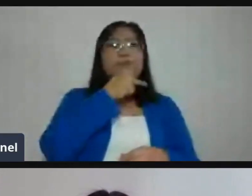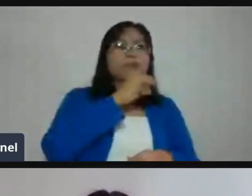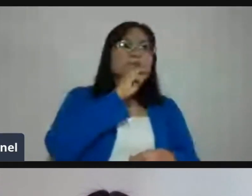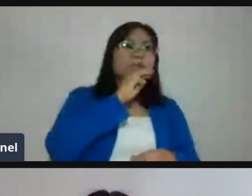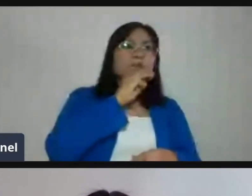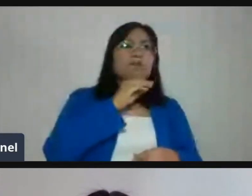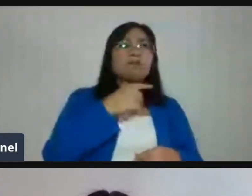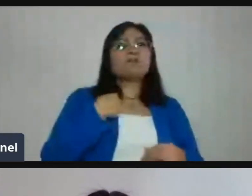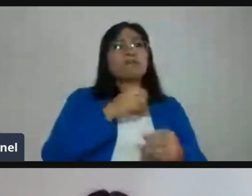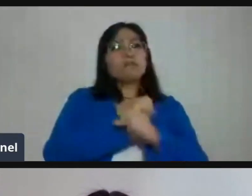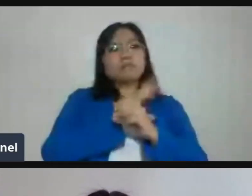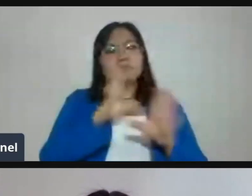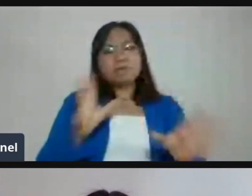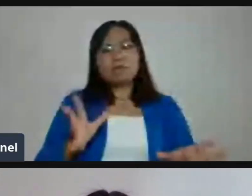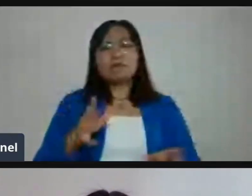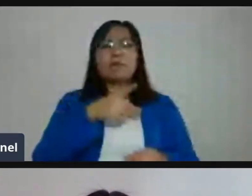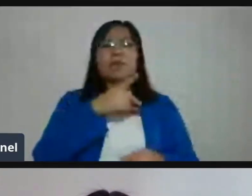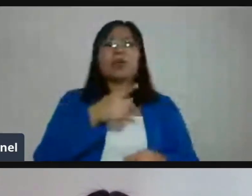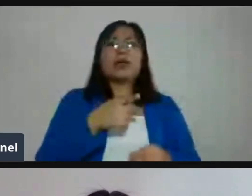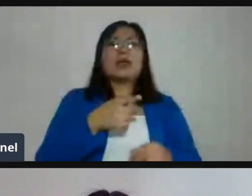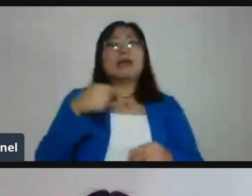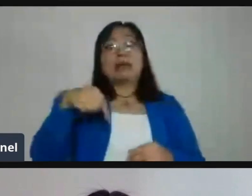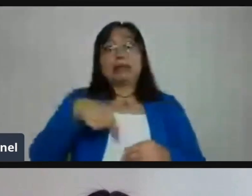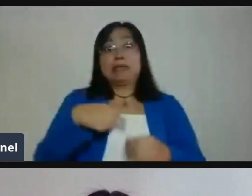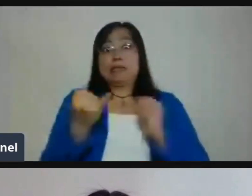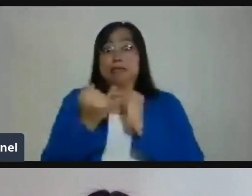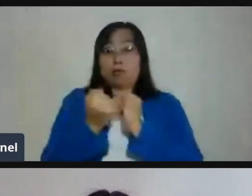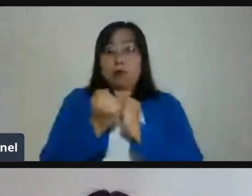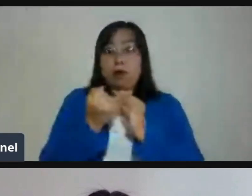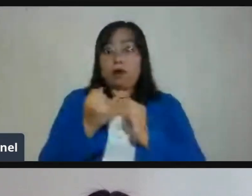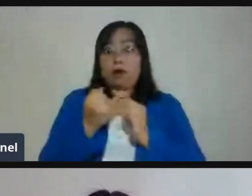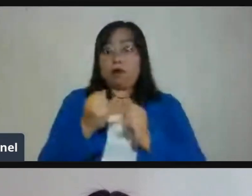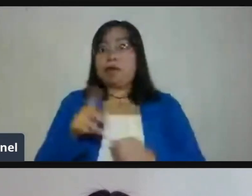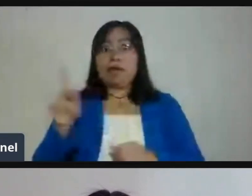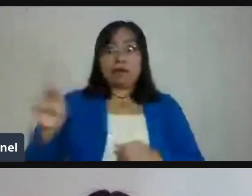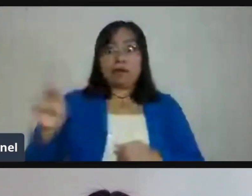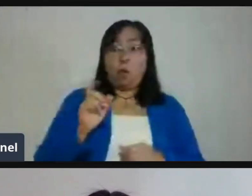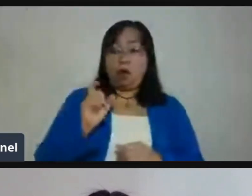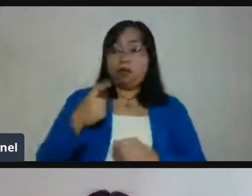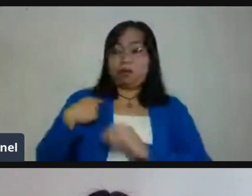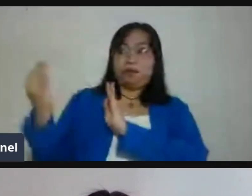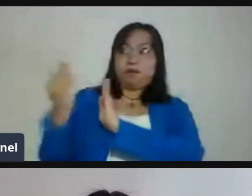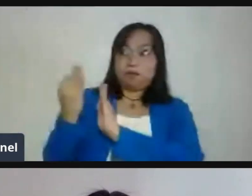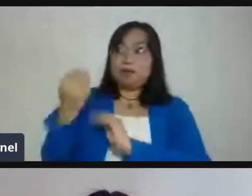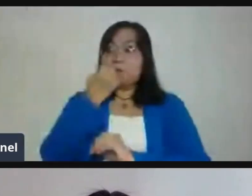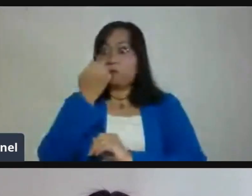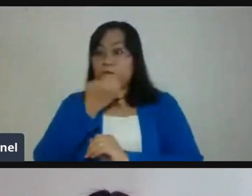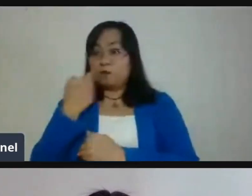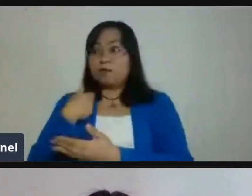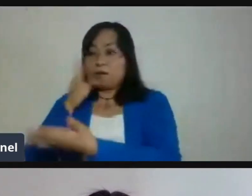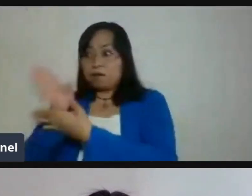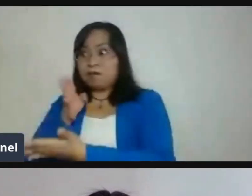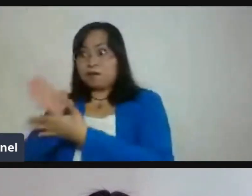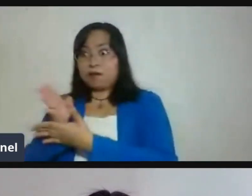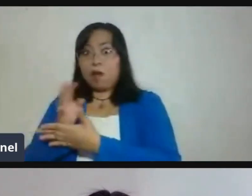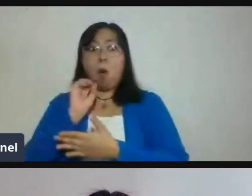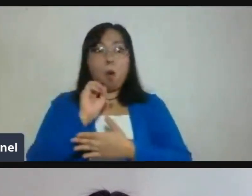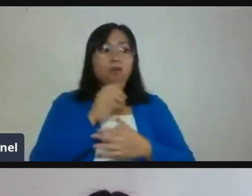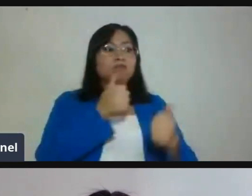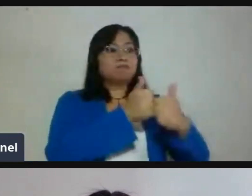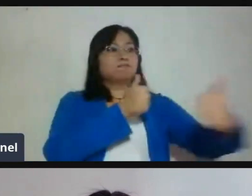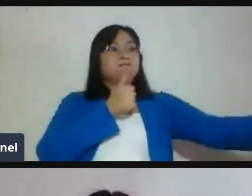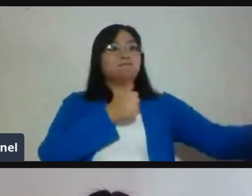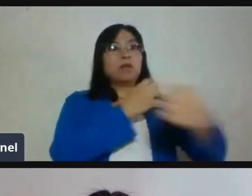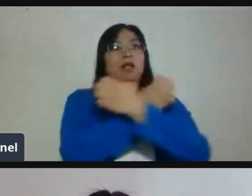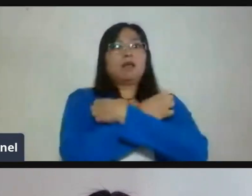presencial, ¿no? Entonces, cómo hacerles entender a los padres de familia que no van a tener las horas, las